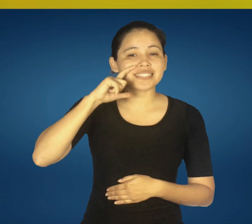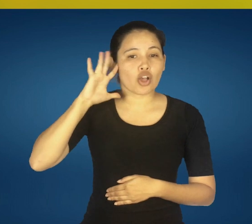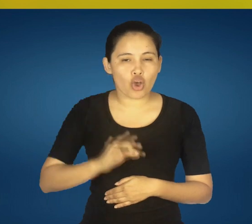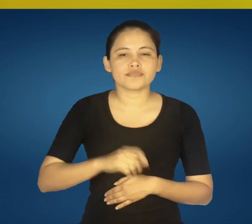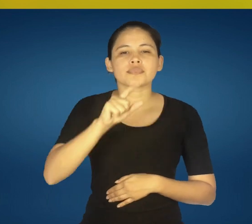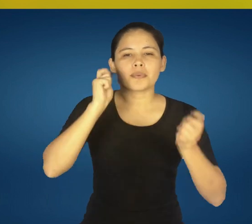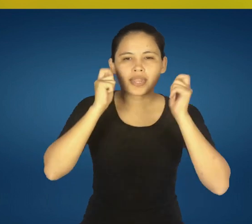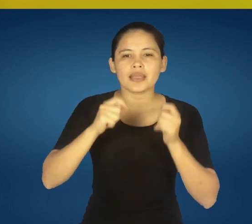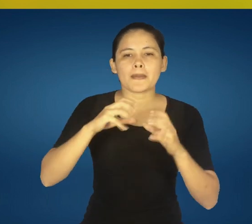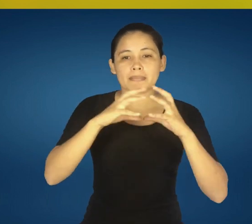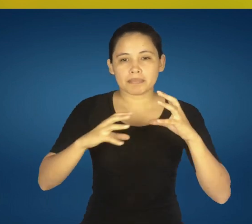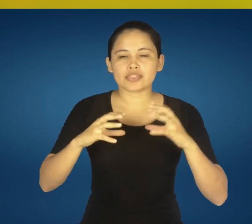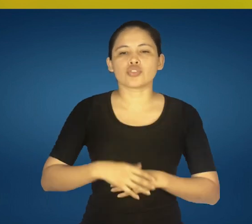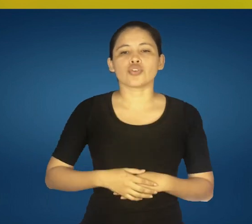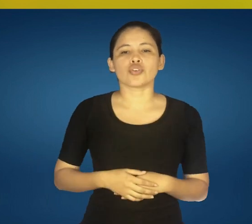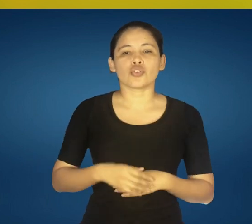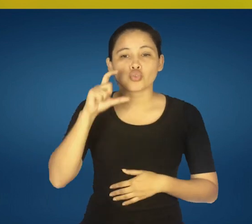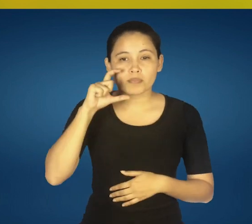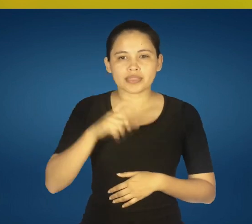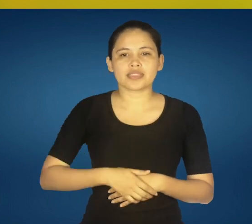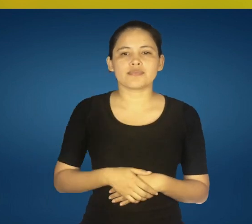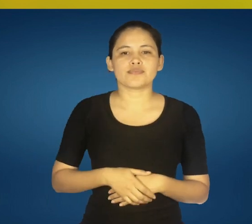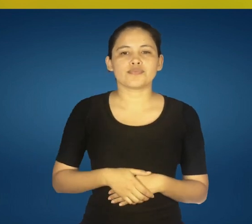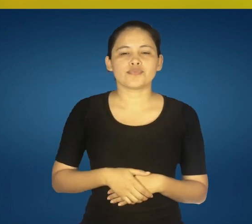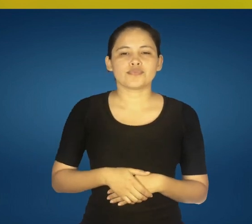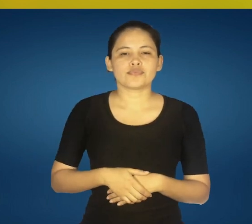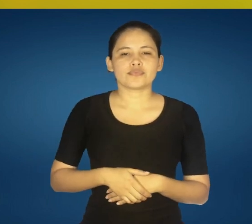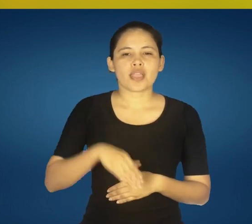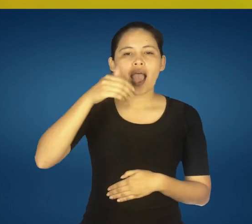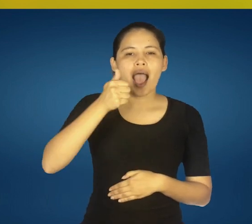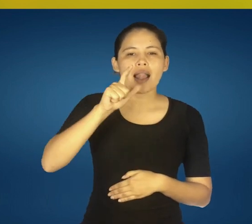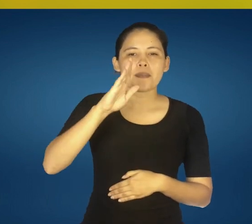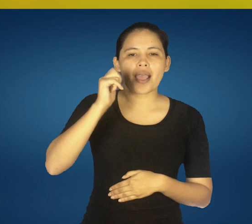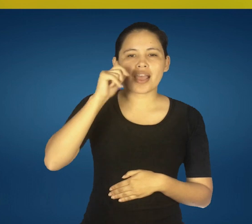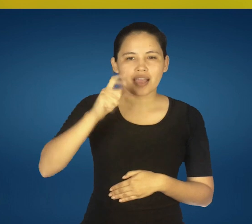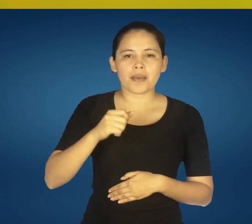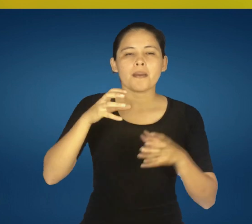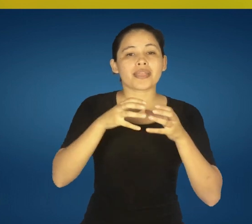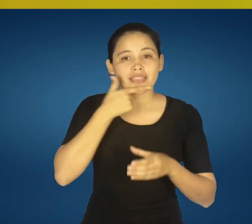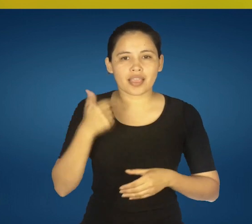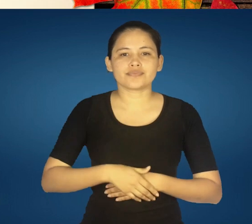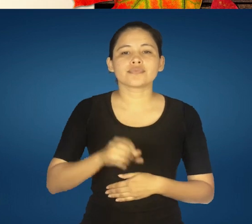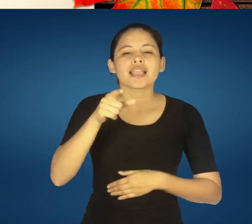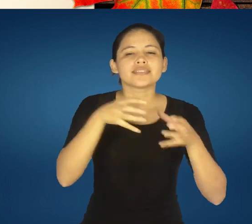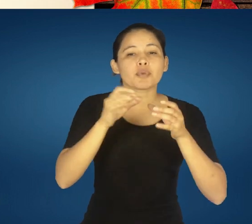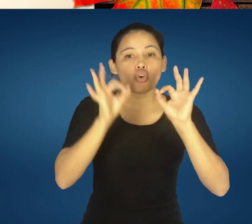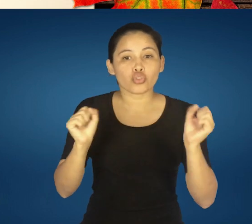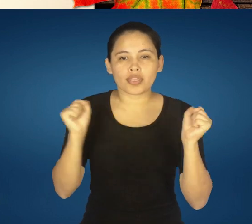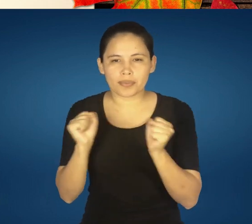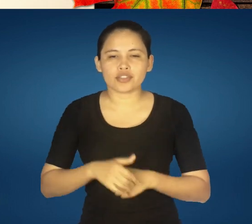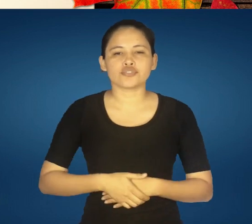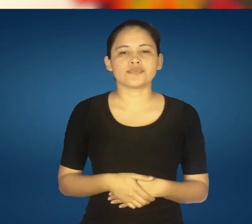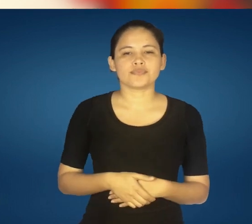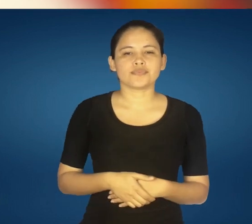almácigo son las berenjenas, pimientos, tomate, albahaca y batata, especies de